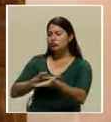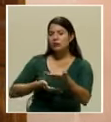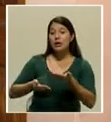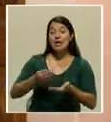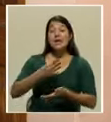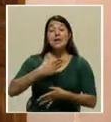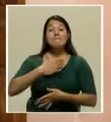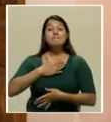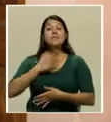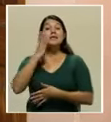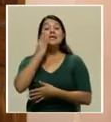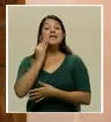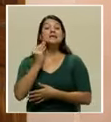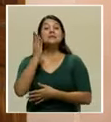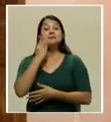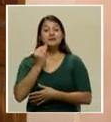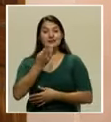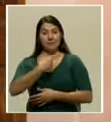personal.